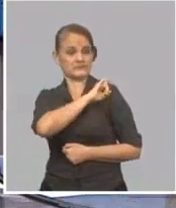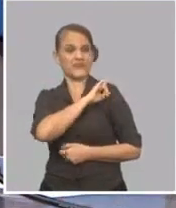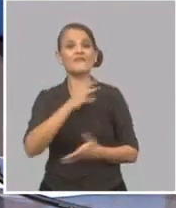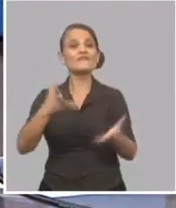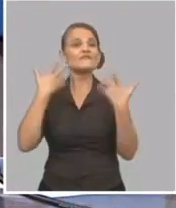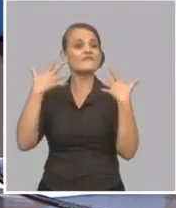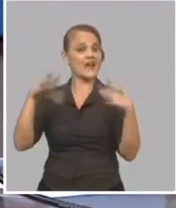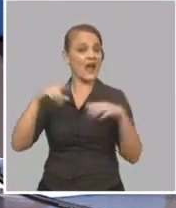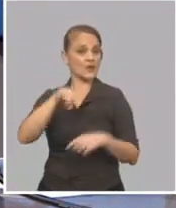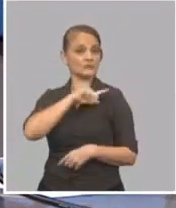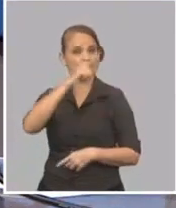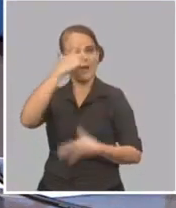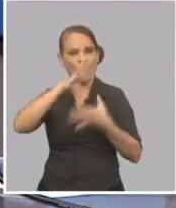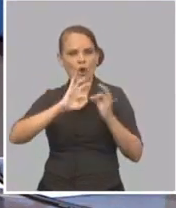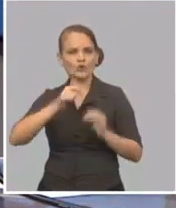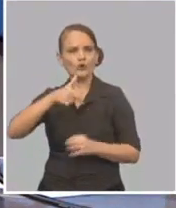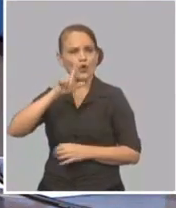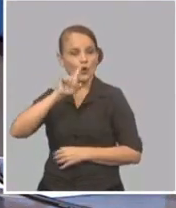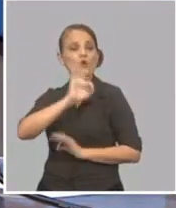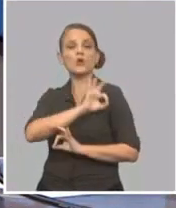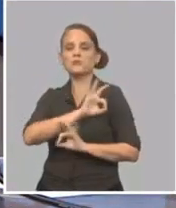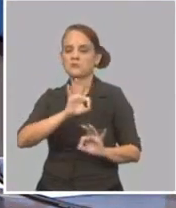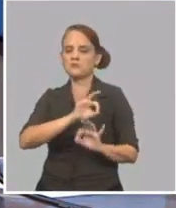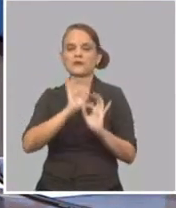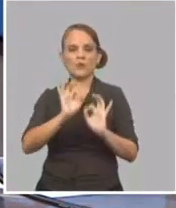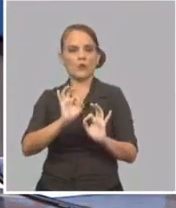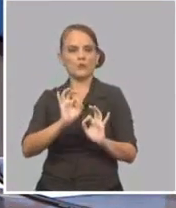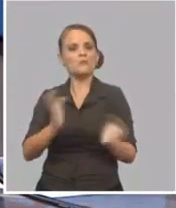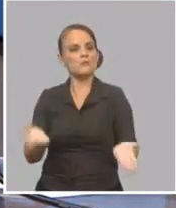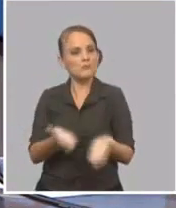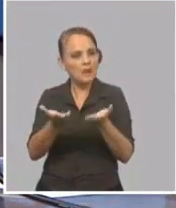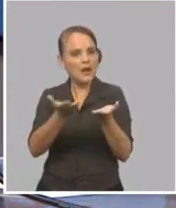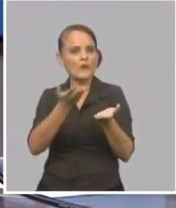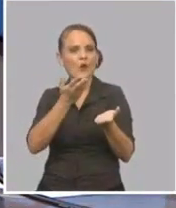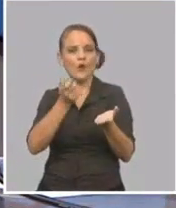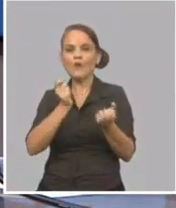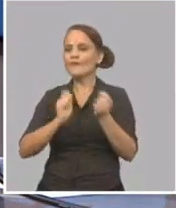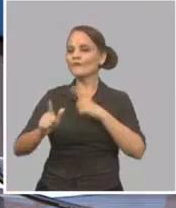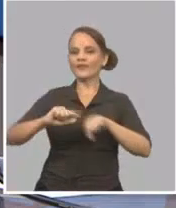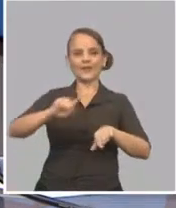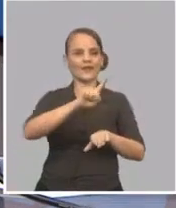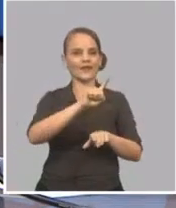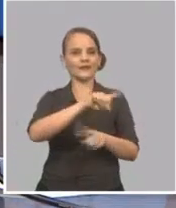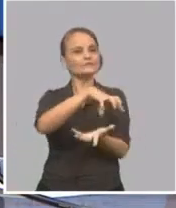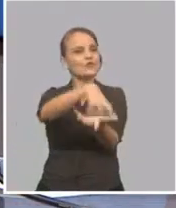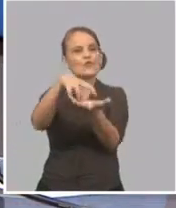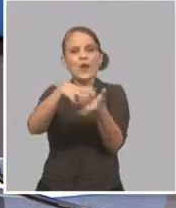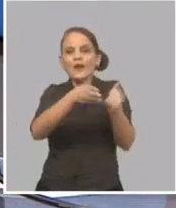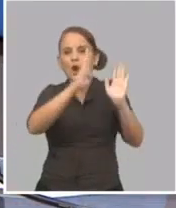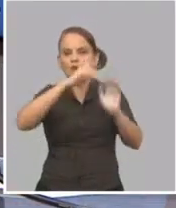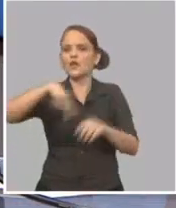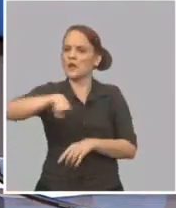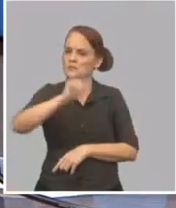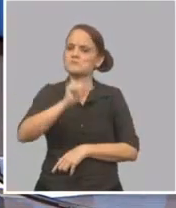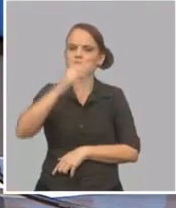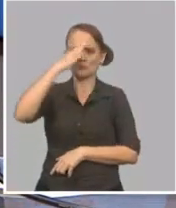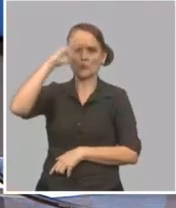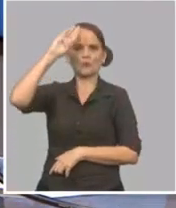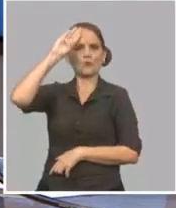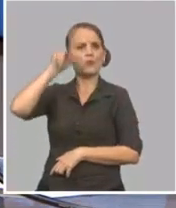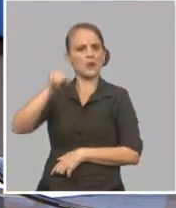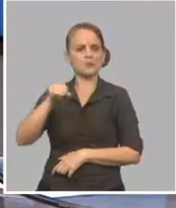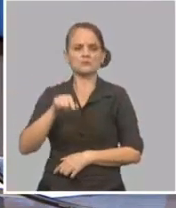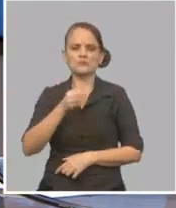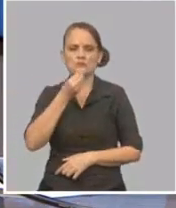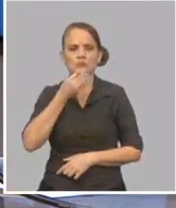sus ofertas, le continuaremos potenciando y dándole la mayor calidad que